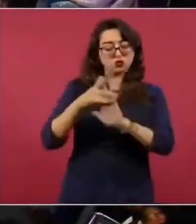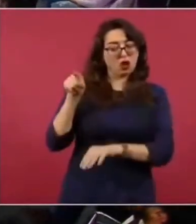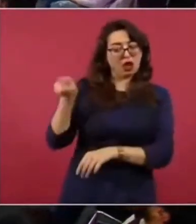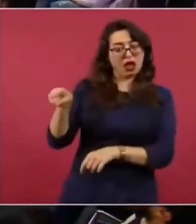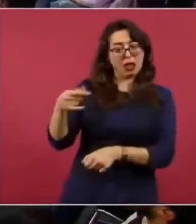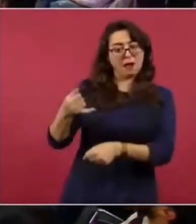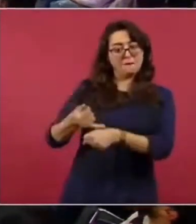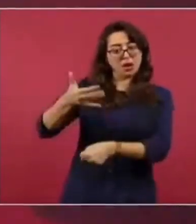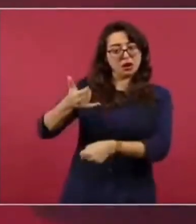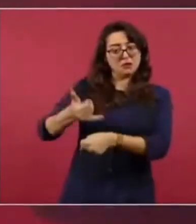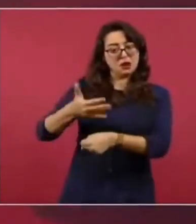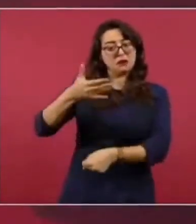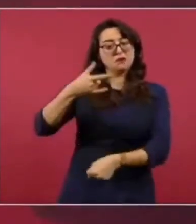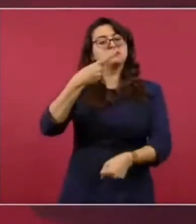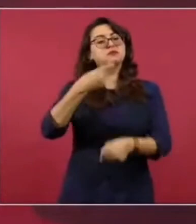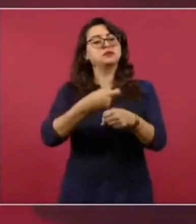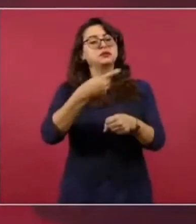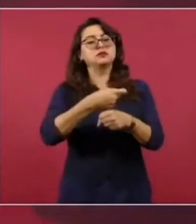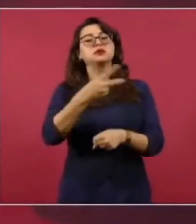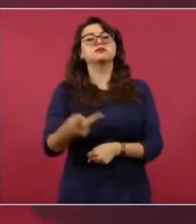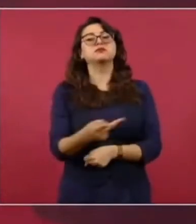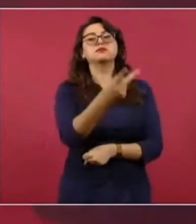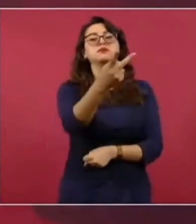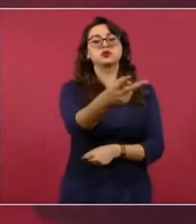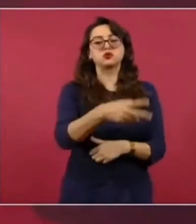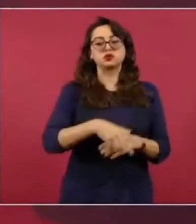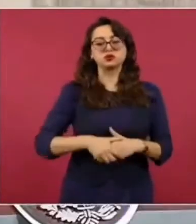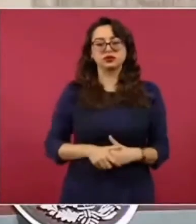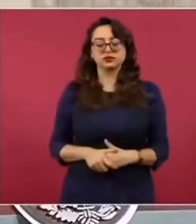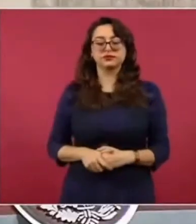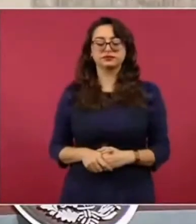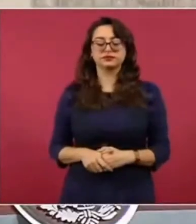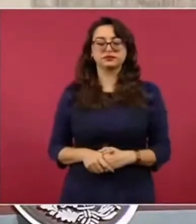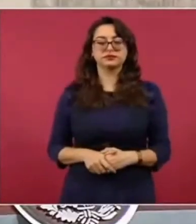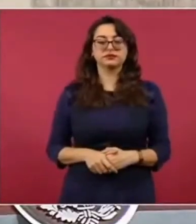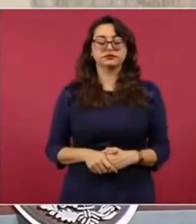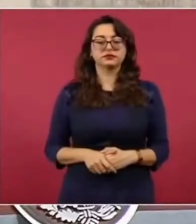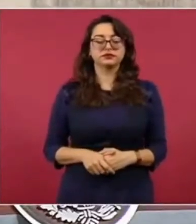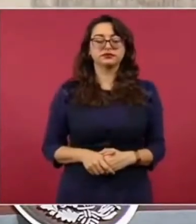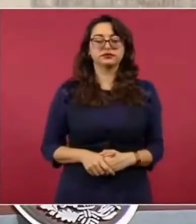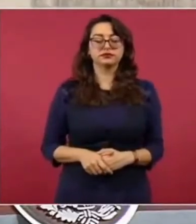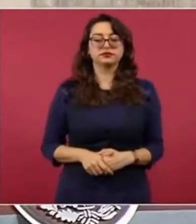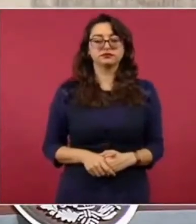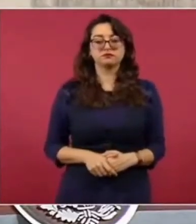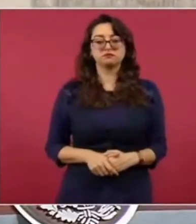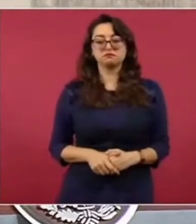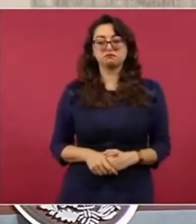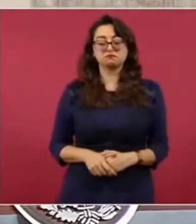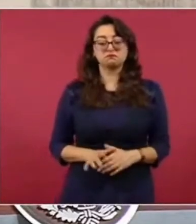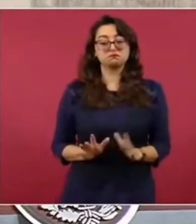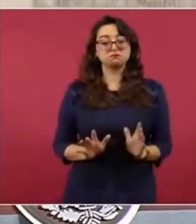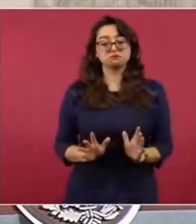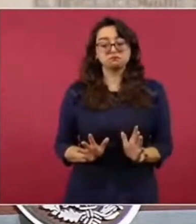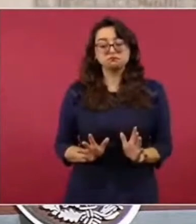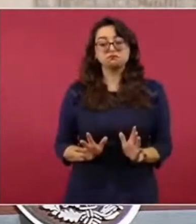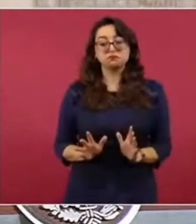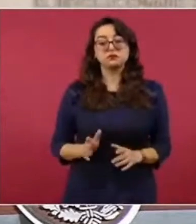presidente. Sí, tenemos información de que van muy bien las